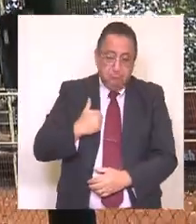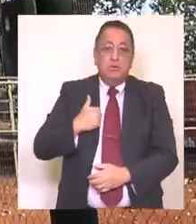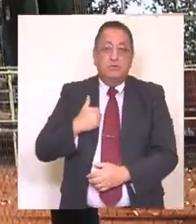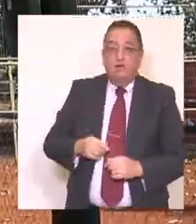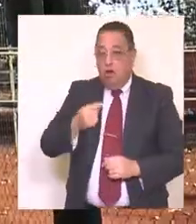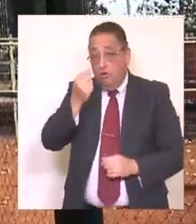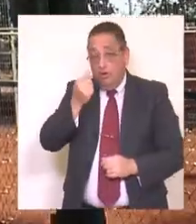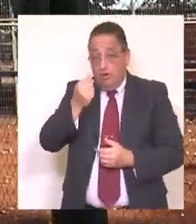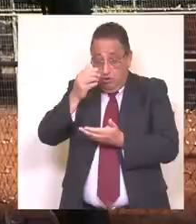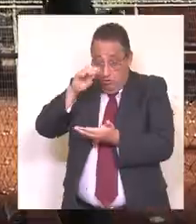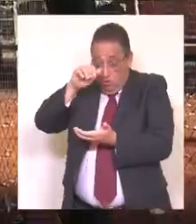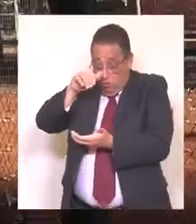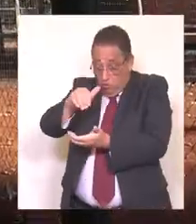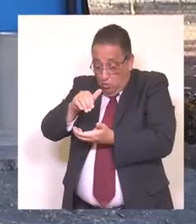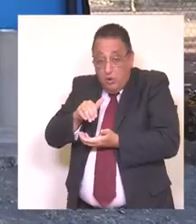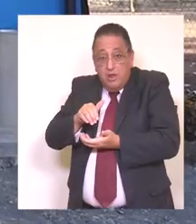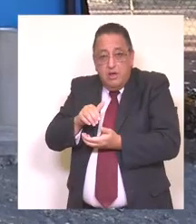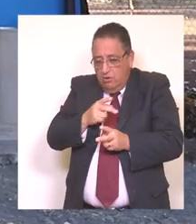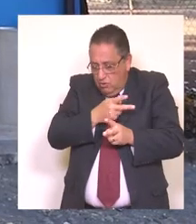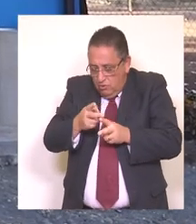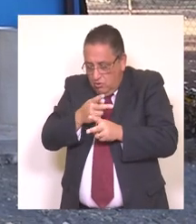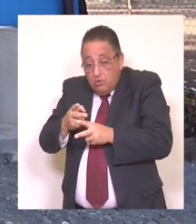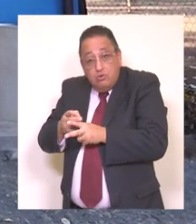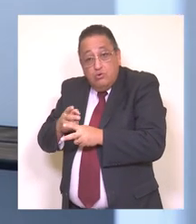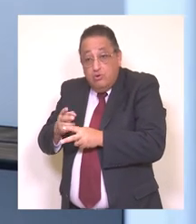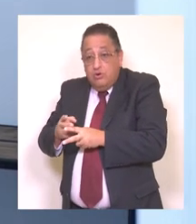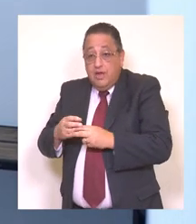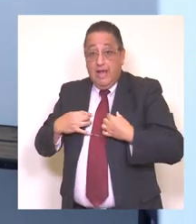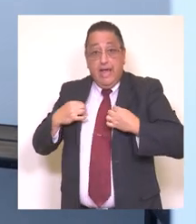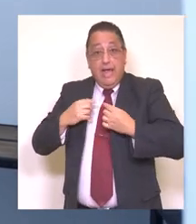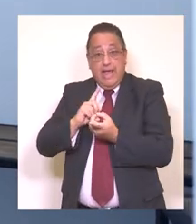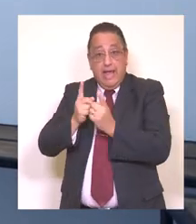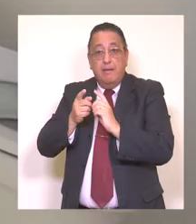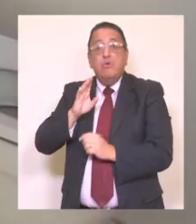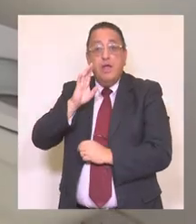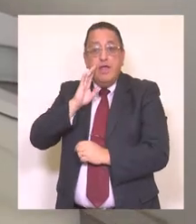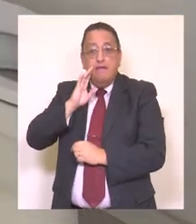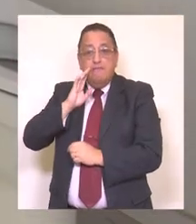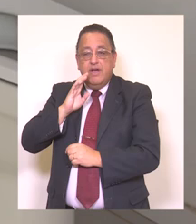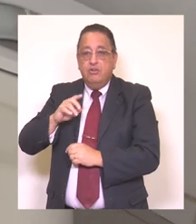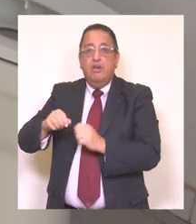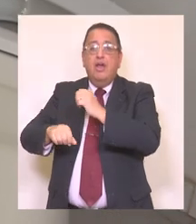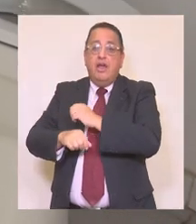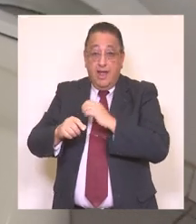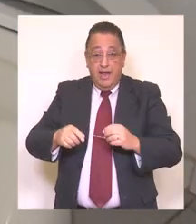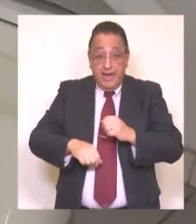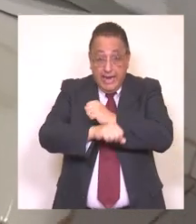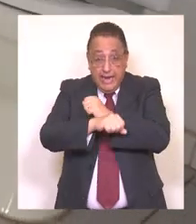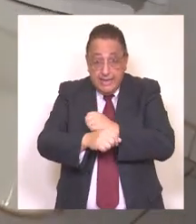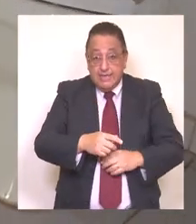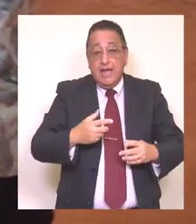Asimismo, gracias a estos fondos, hemos construido camarines y baños